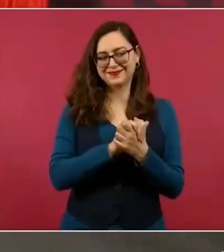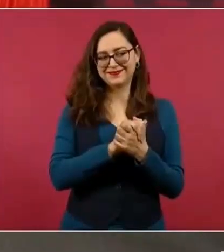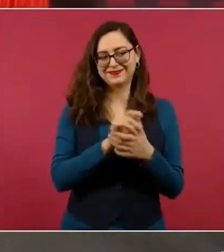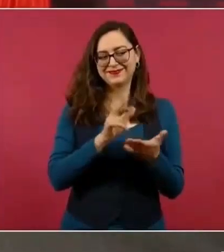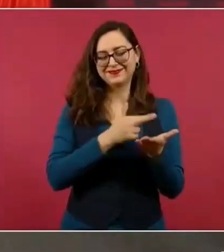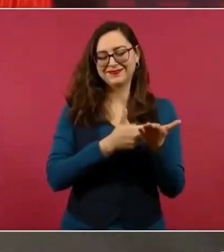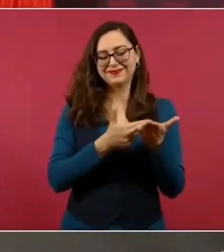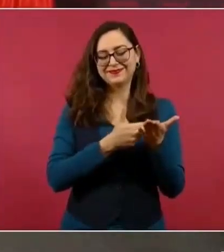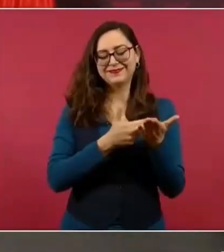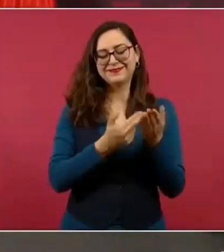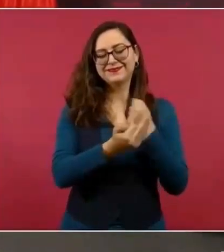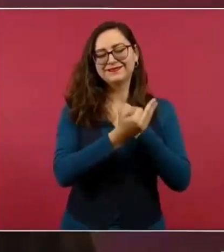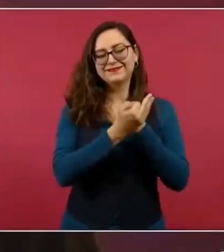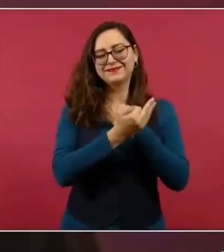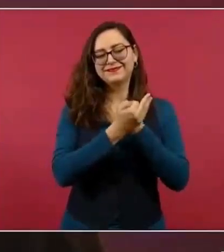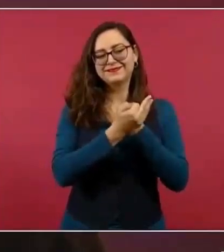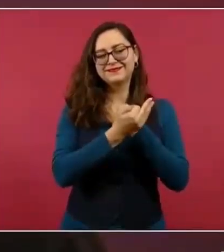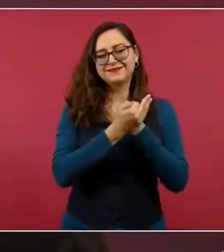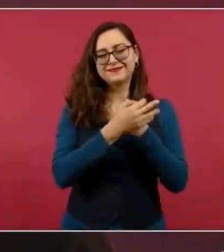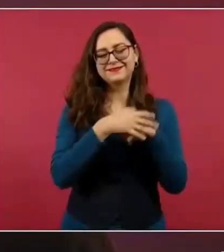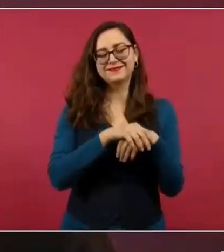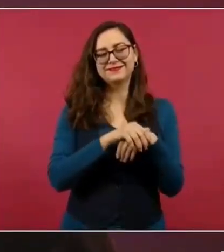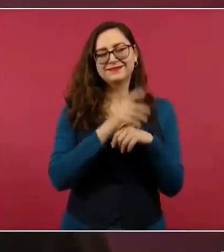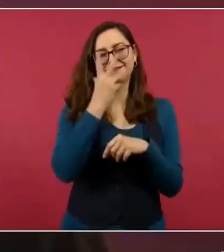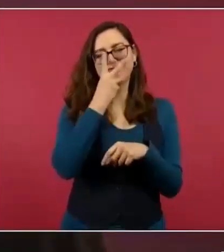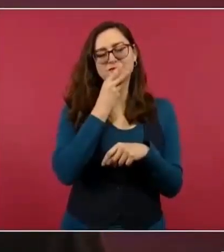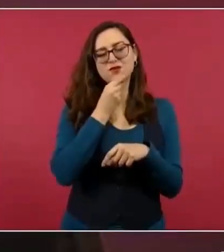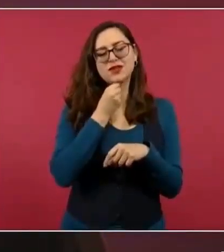De color.